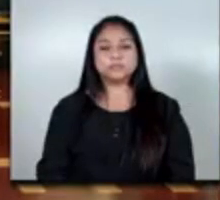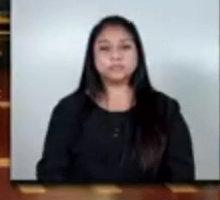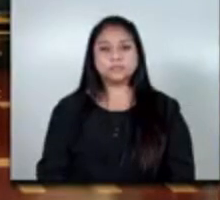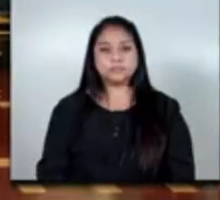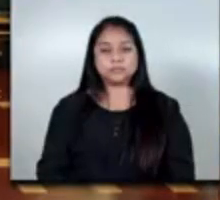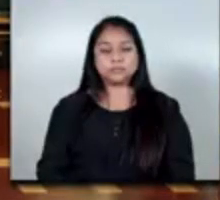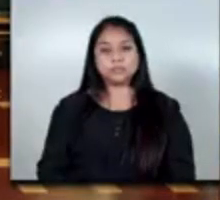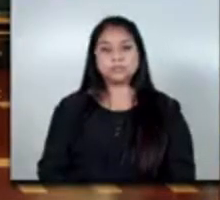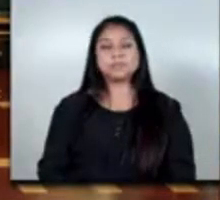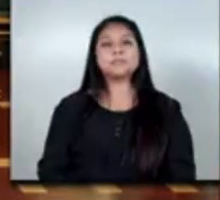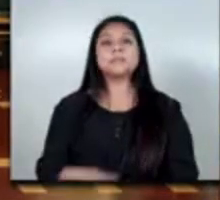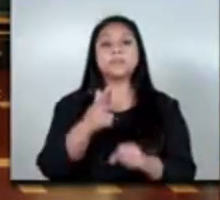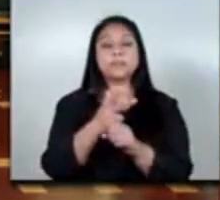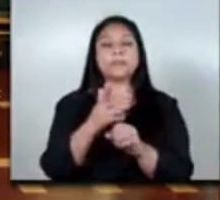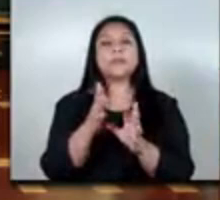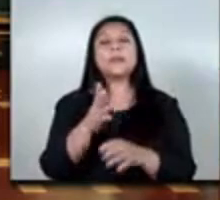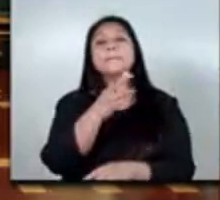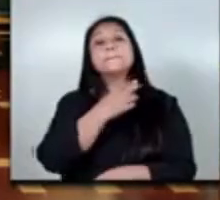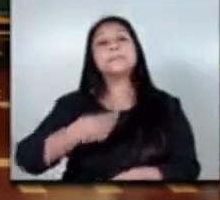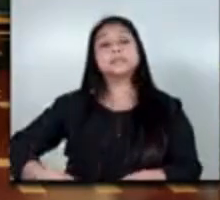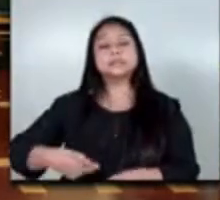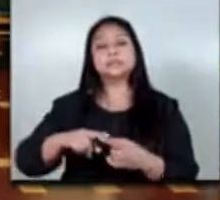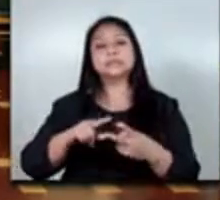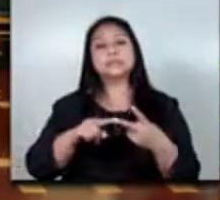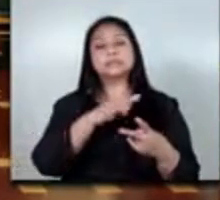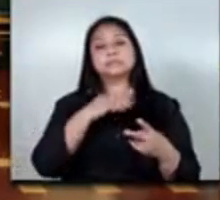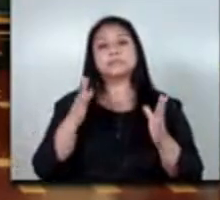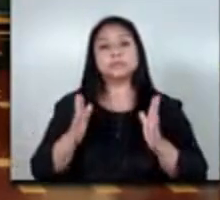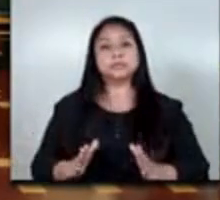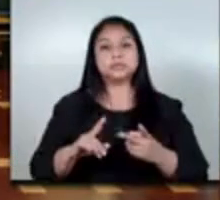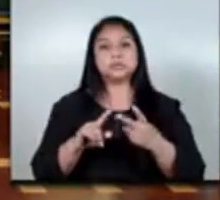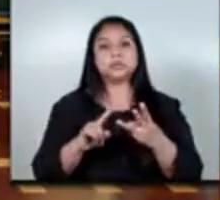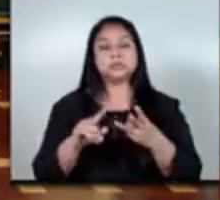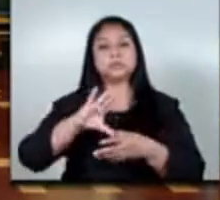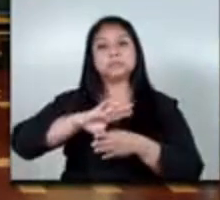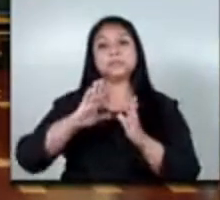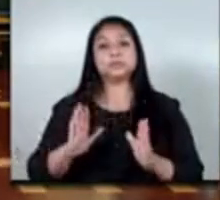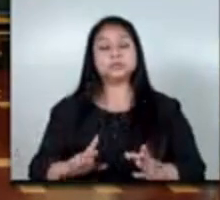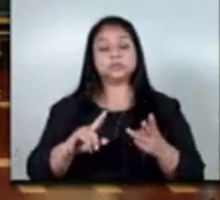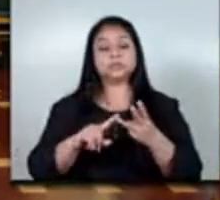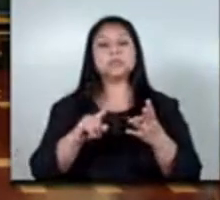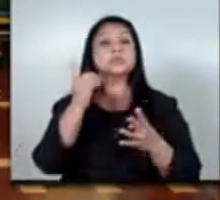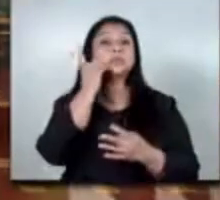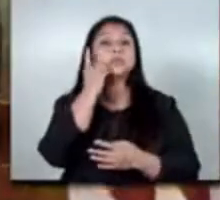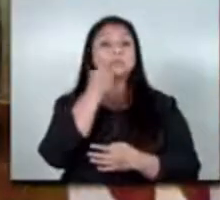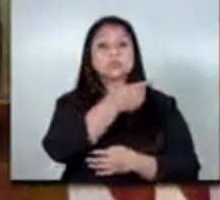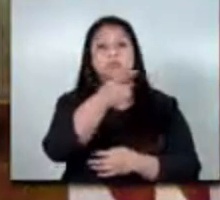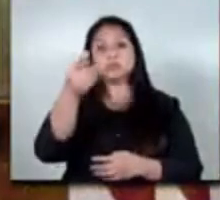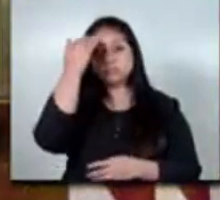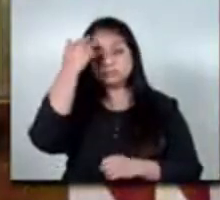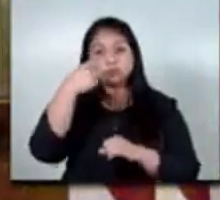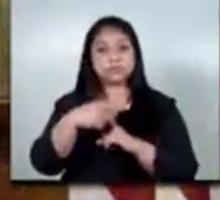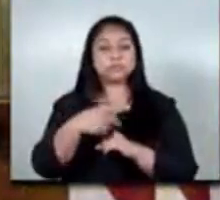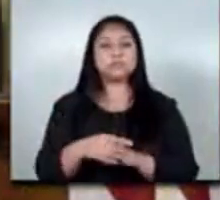estimado señor presidente señor ministro señor embajador y señora directora a todos ustedes muy buenas tardes